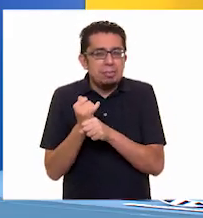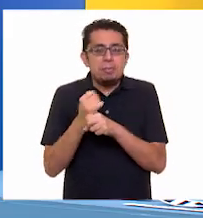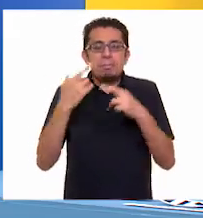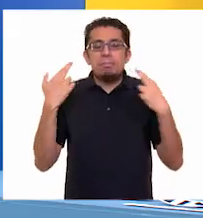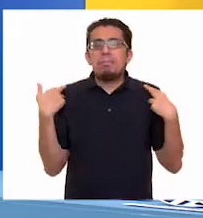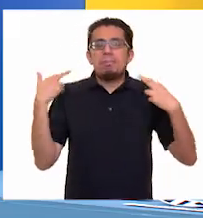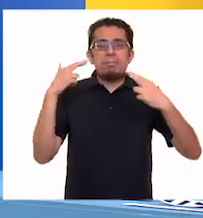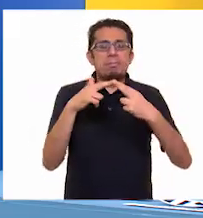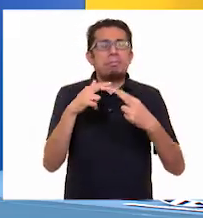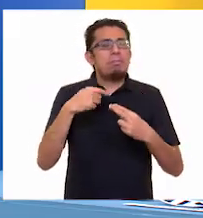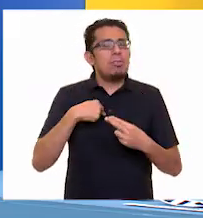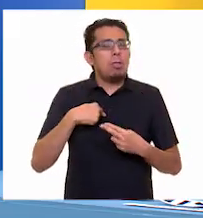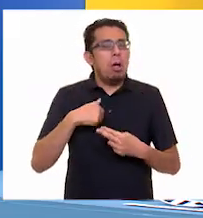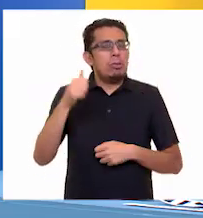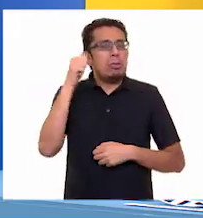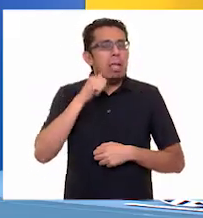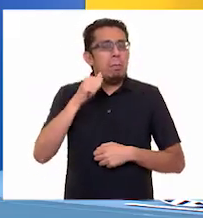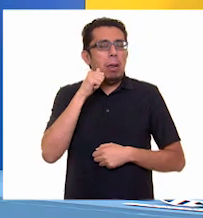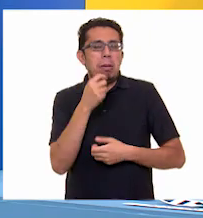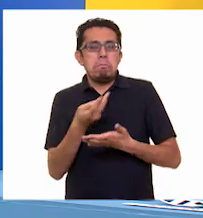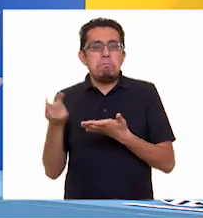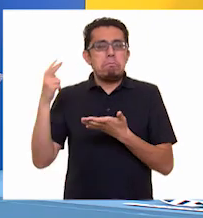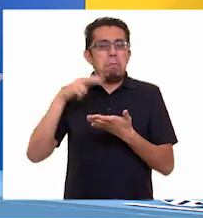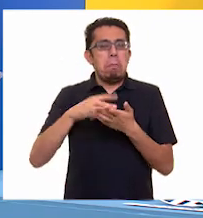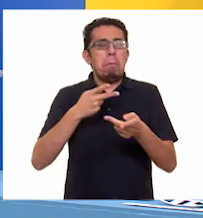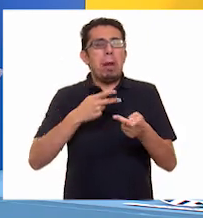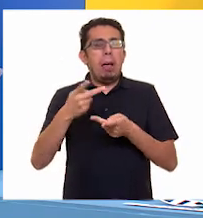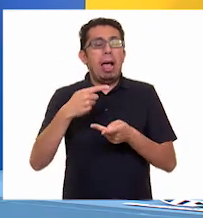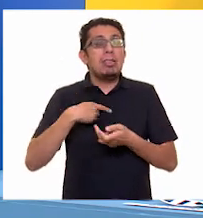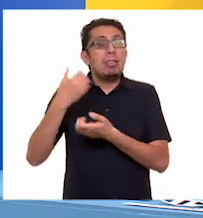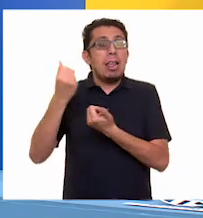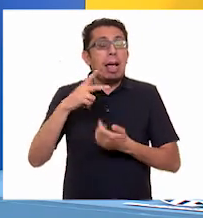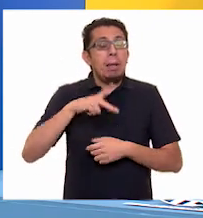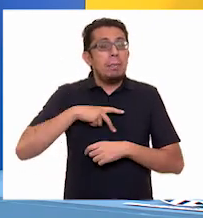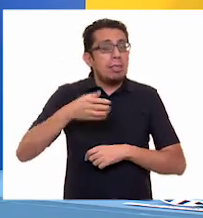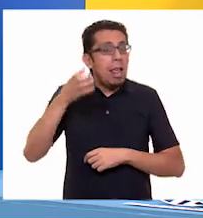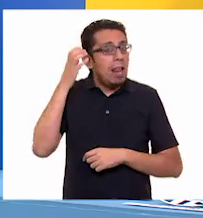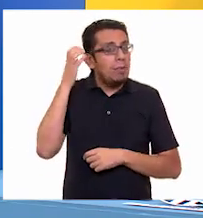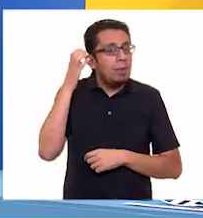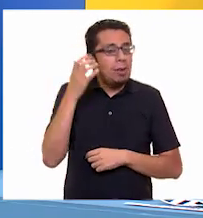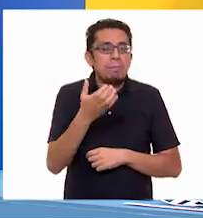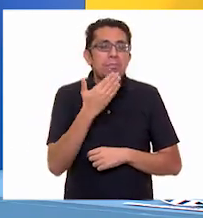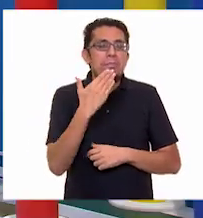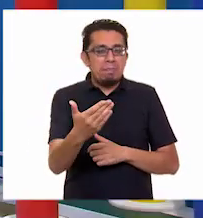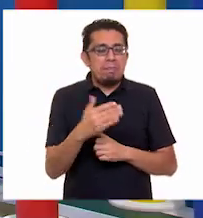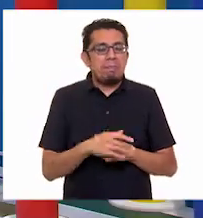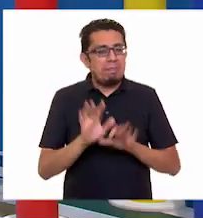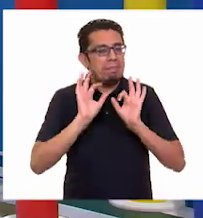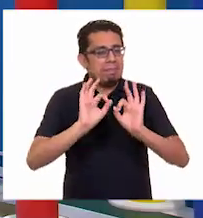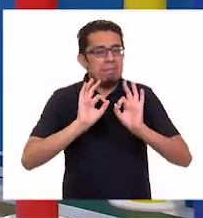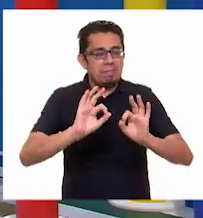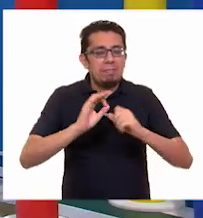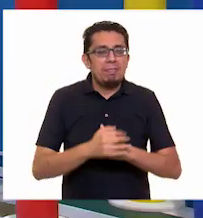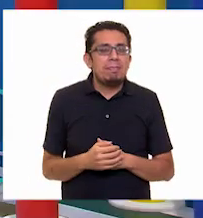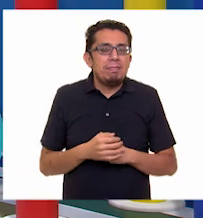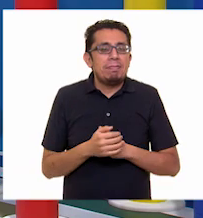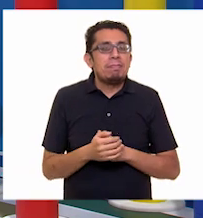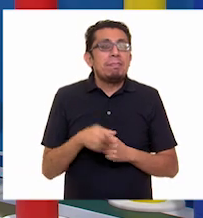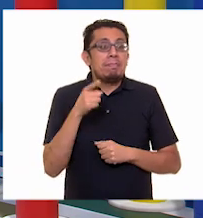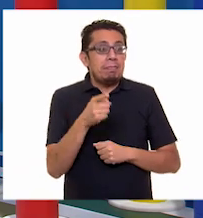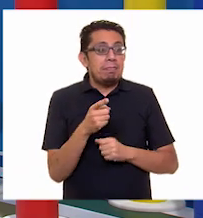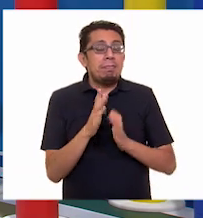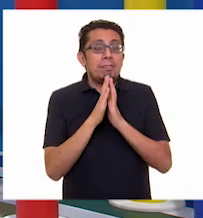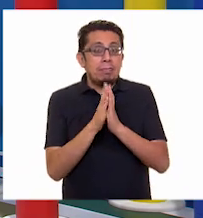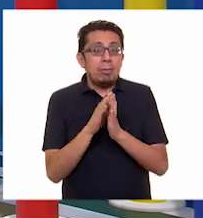yo siempre vengo preparada y traigo mi teléfono. Muy bien, Larisa. Excelente. Entonces, te pido,